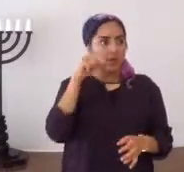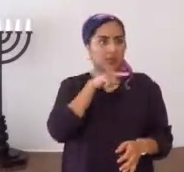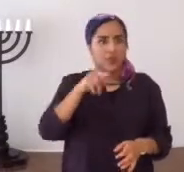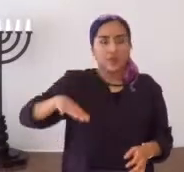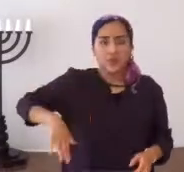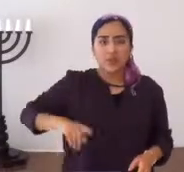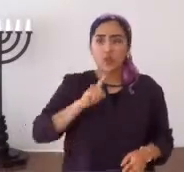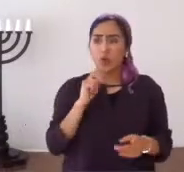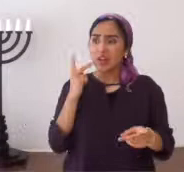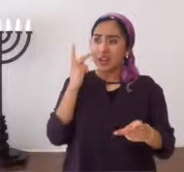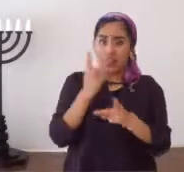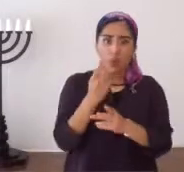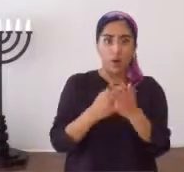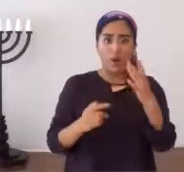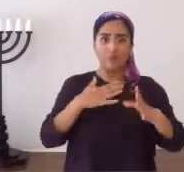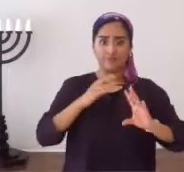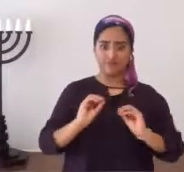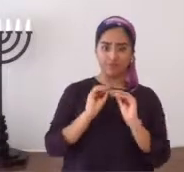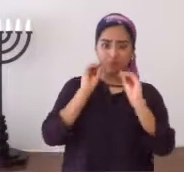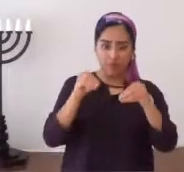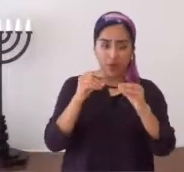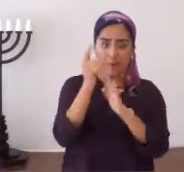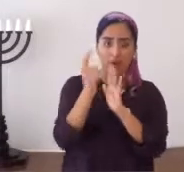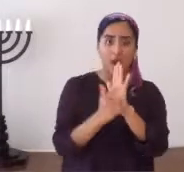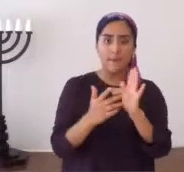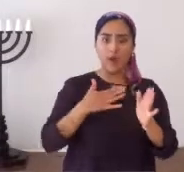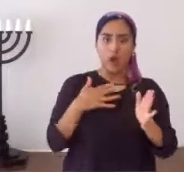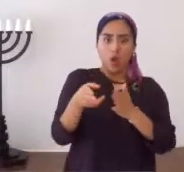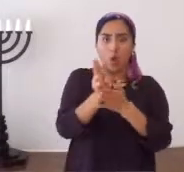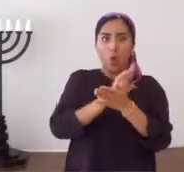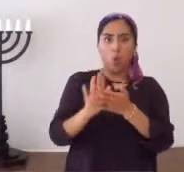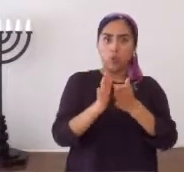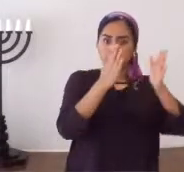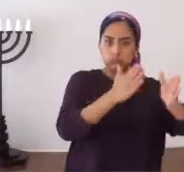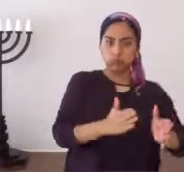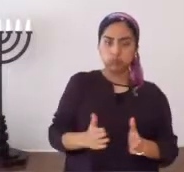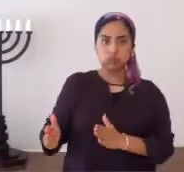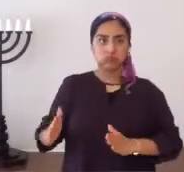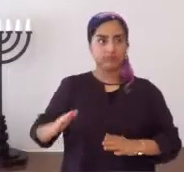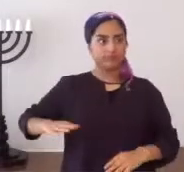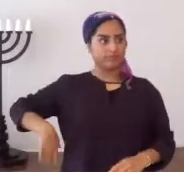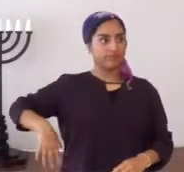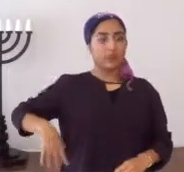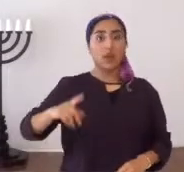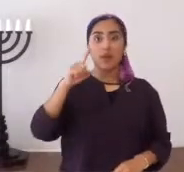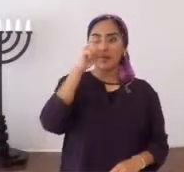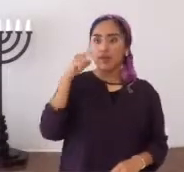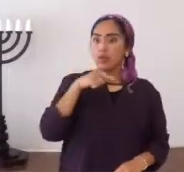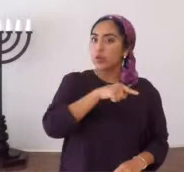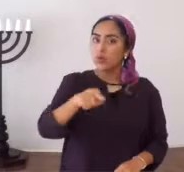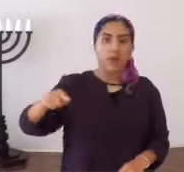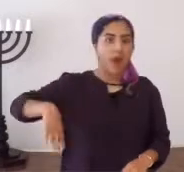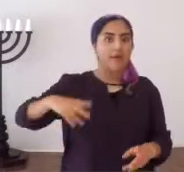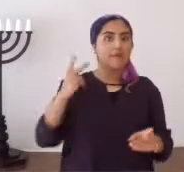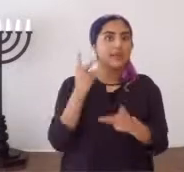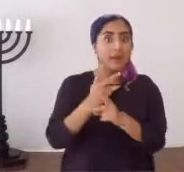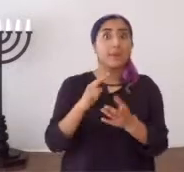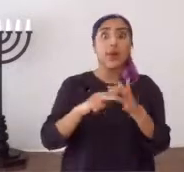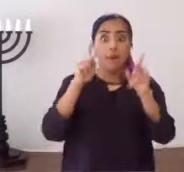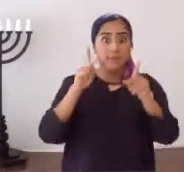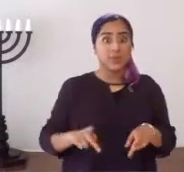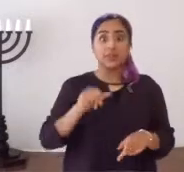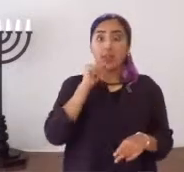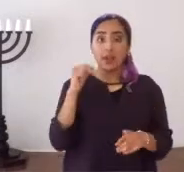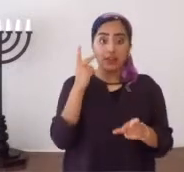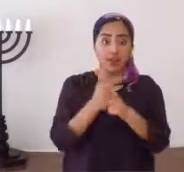dice el verso 8, pues no habéis guardado, lo establecido acerca de mis cosas, Kadoshim, pues no